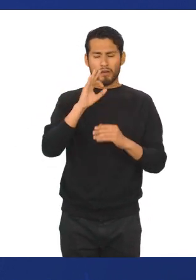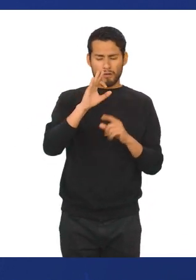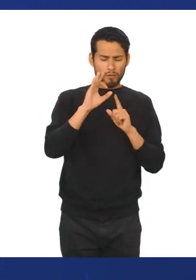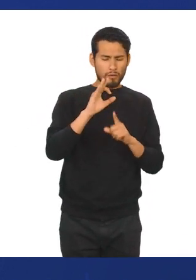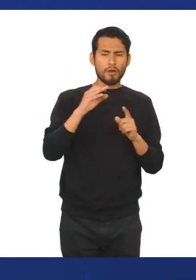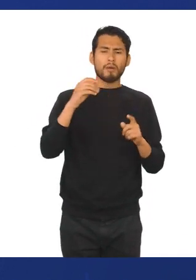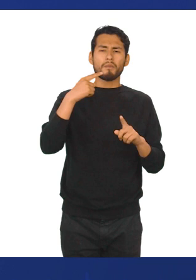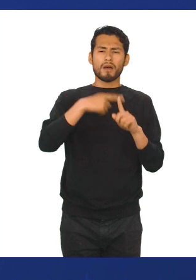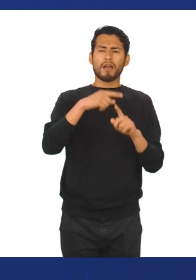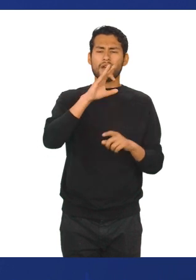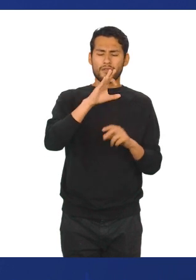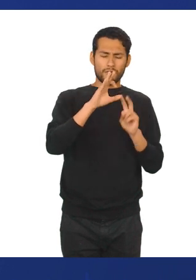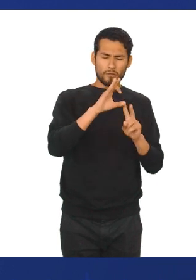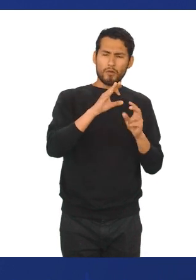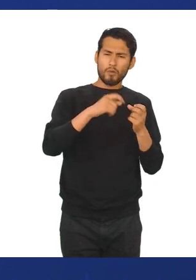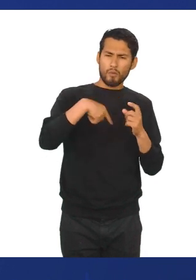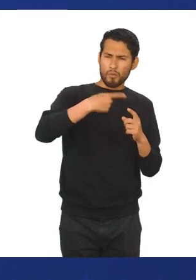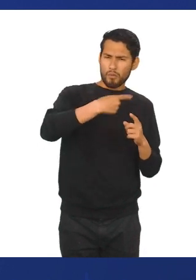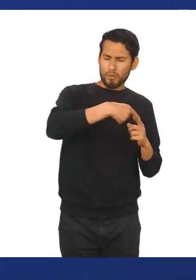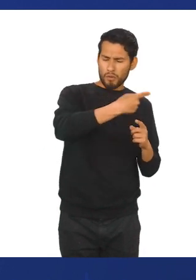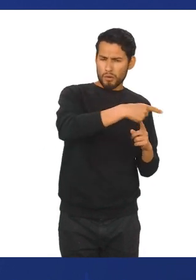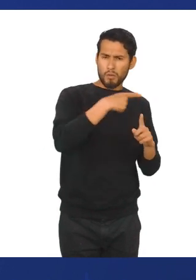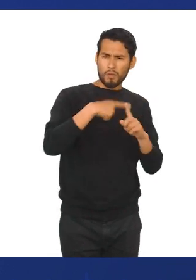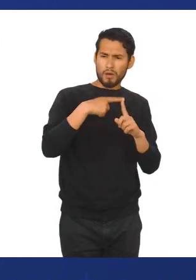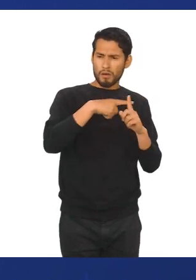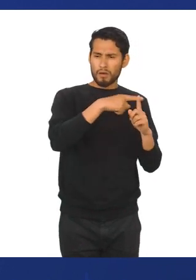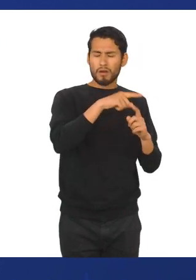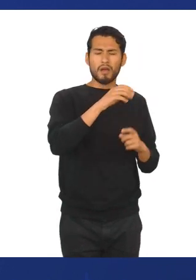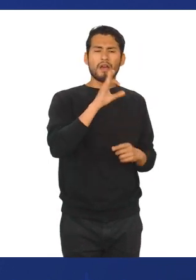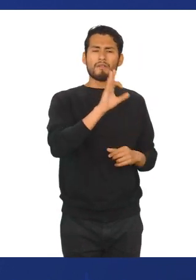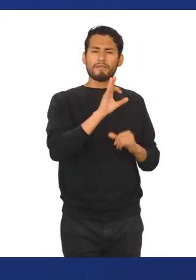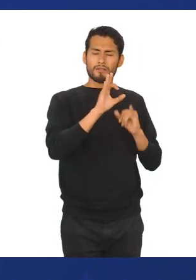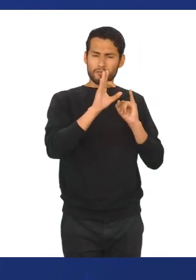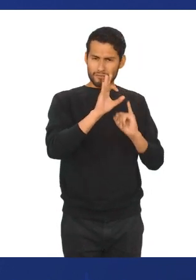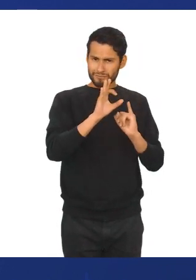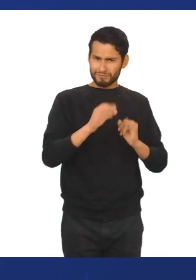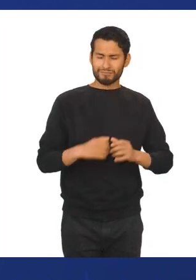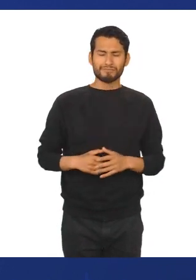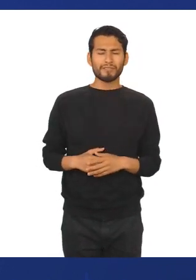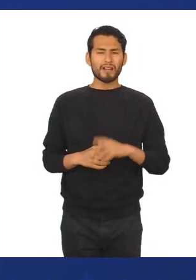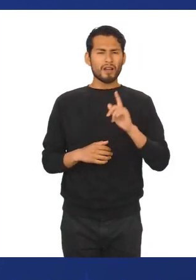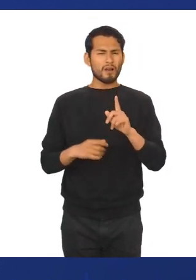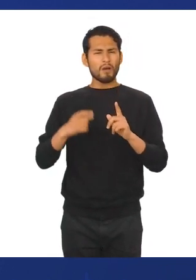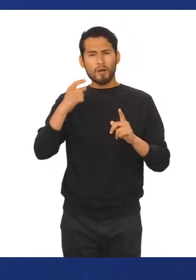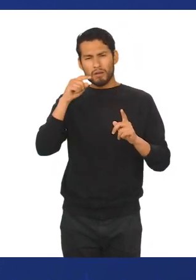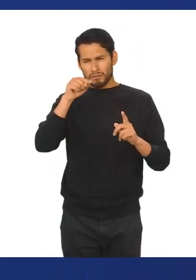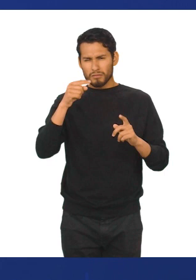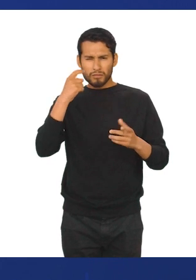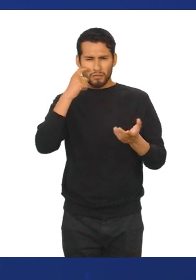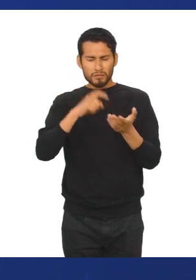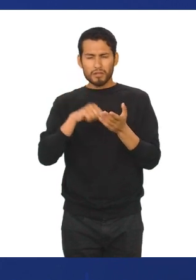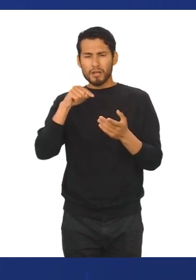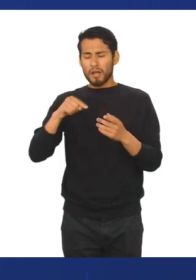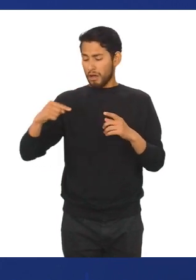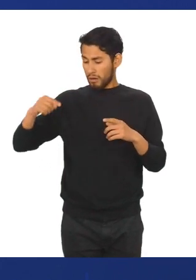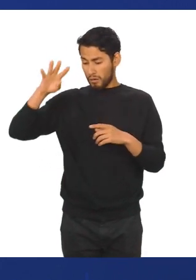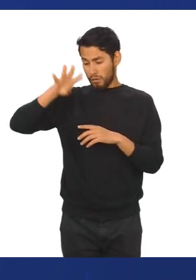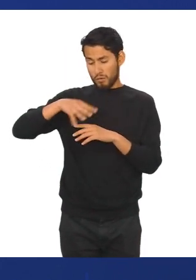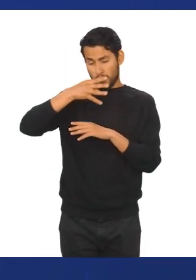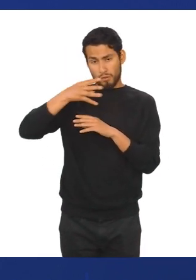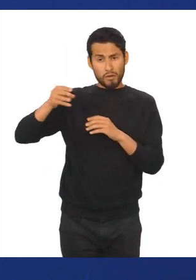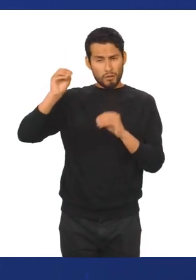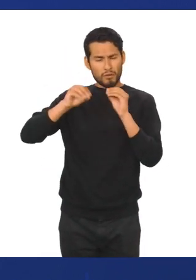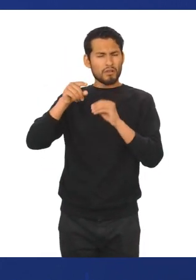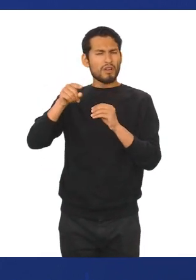más F sub 2, y así sucesivamente se representa por F sub I. Tengamos presente que un gráfico estadístico es una